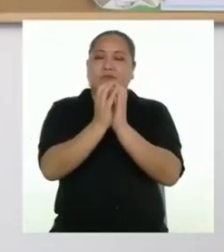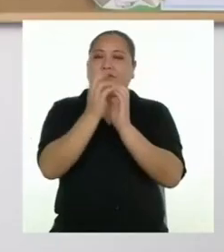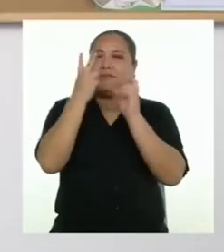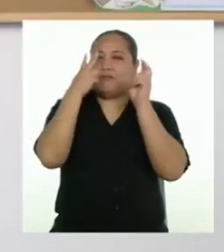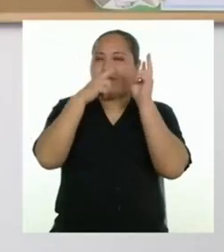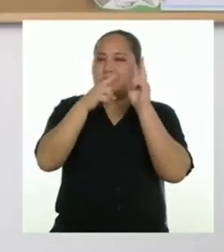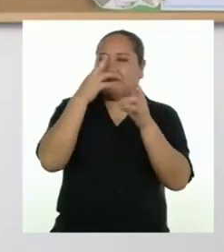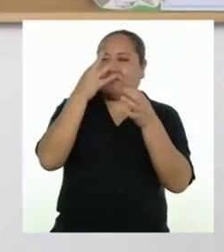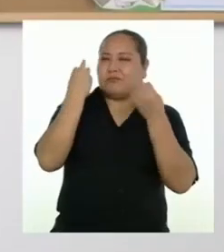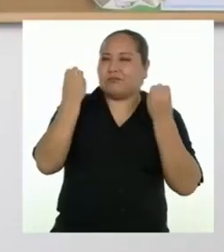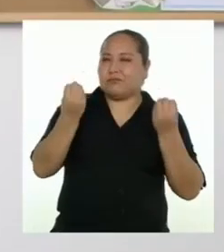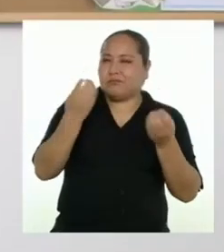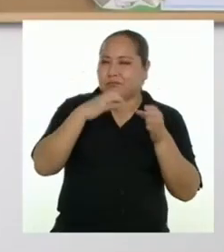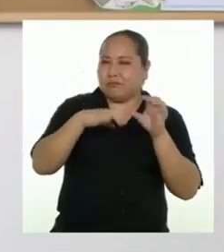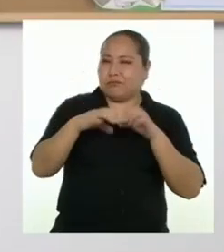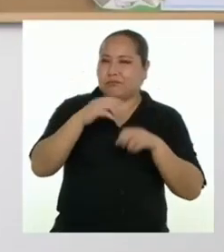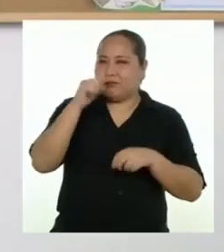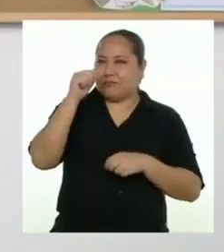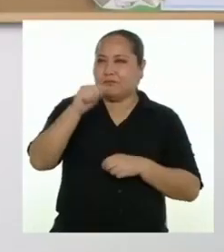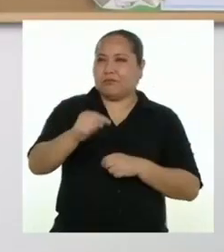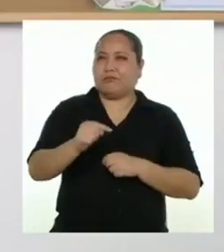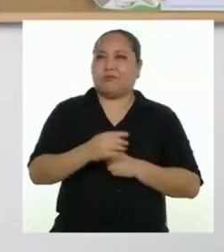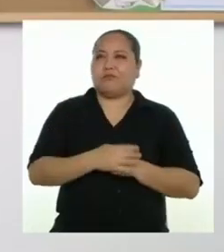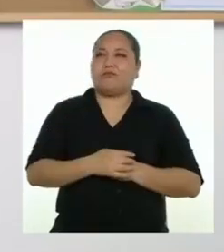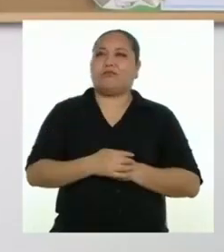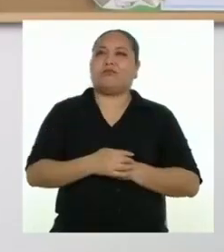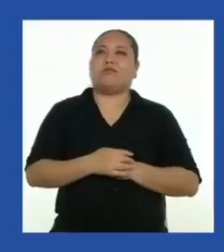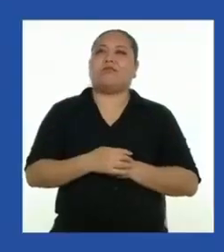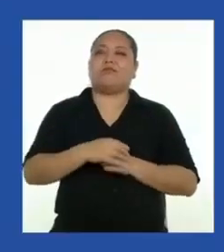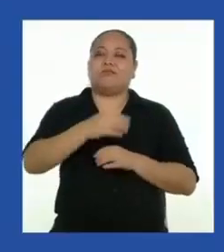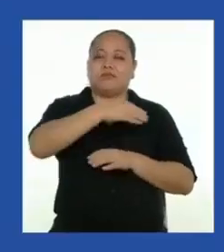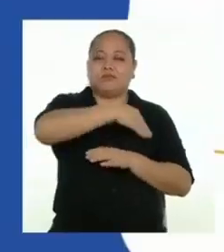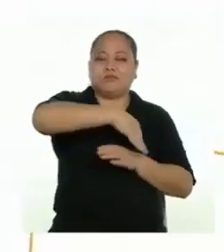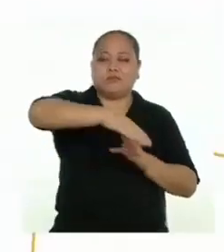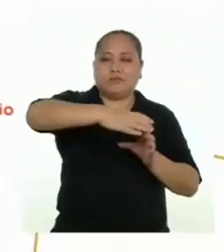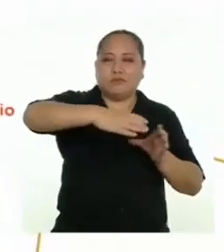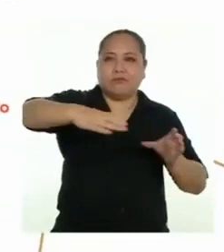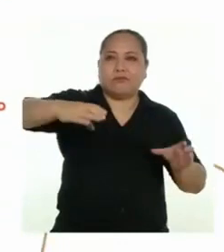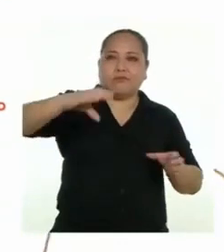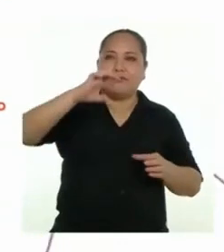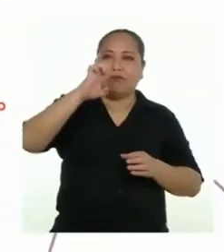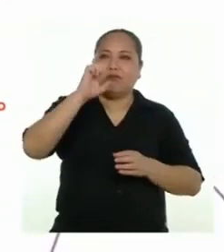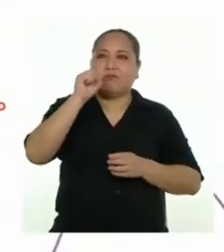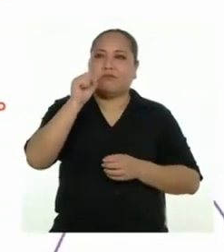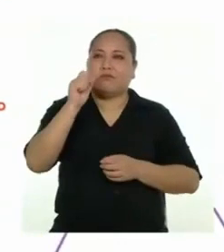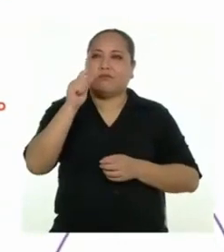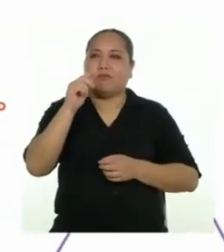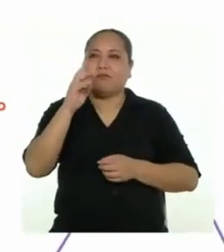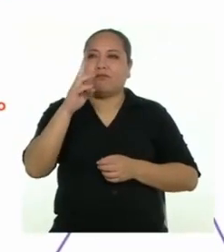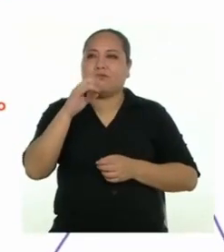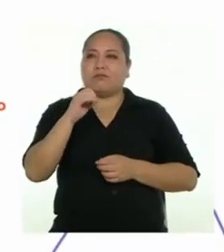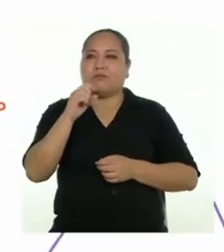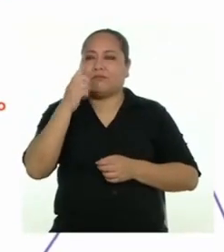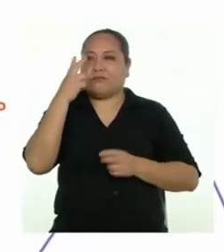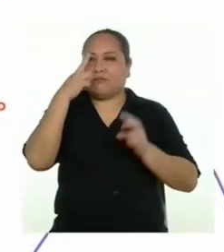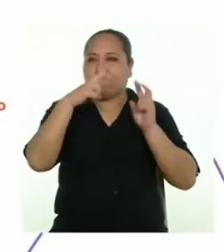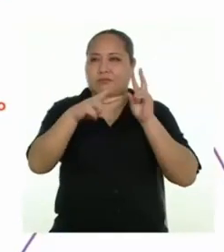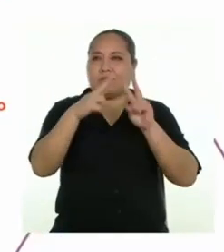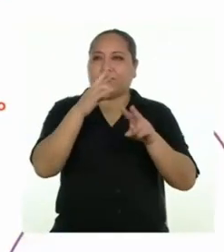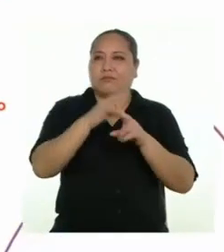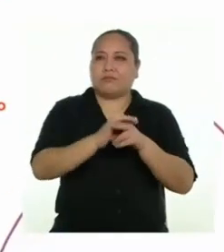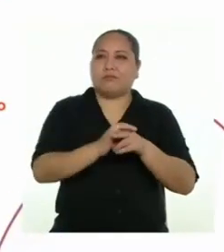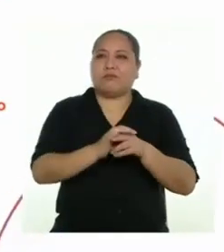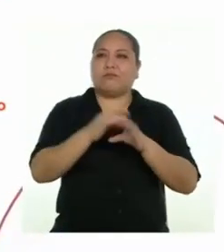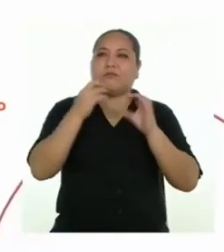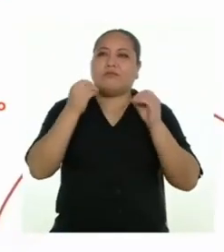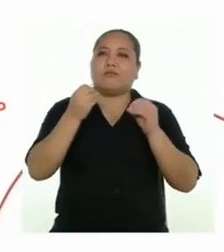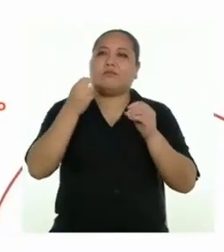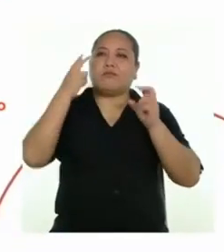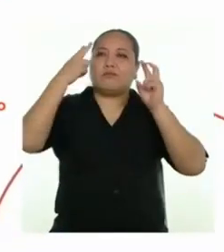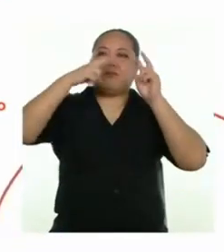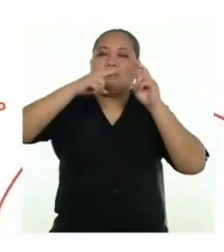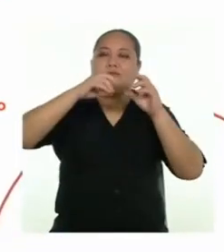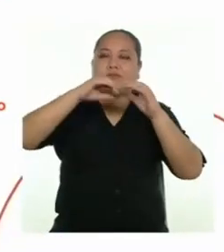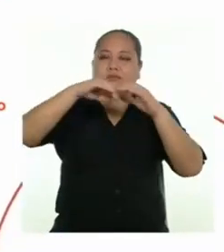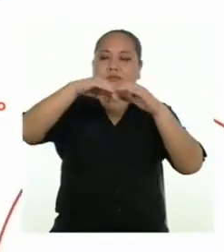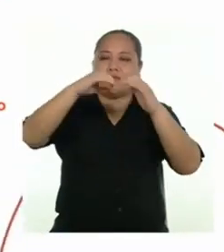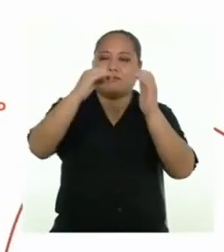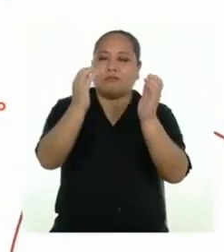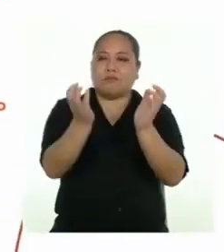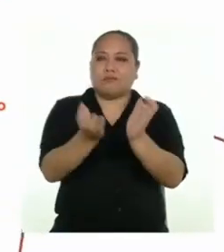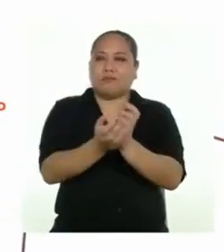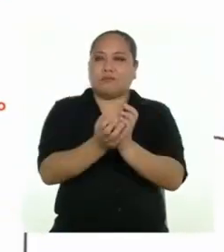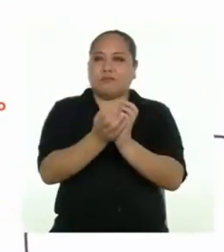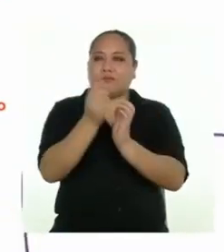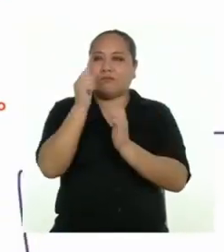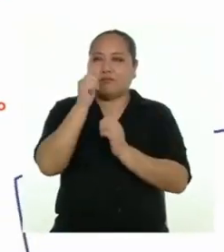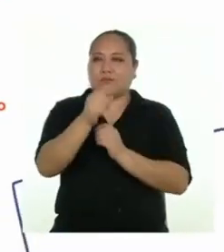entonces cómo podría ser esta zanja de forma esférica. En la pantalla podemos apreciar cómo luciría una zanja